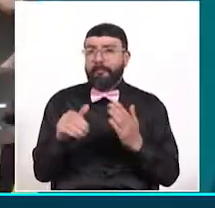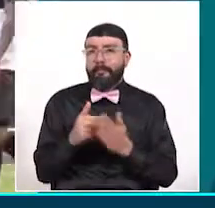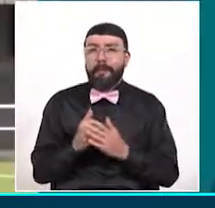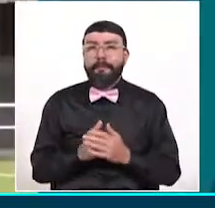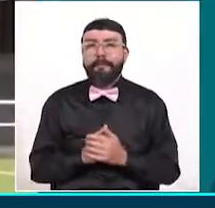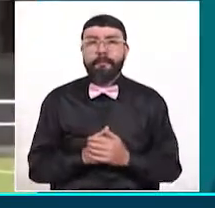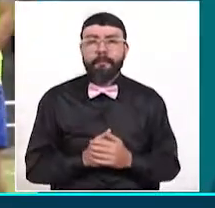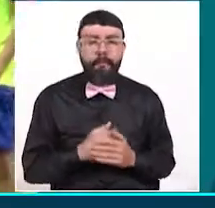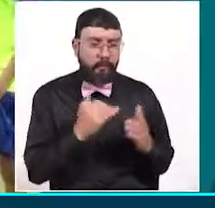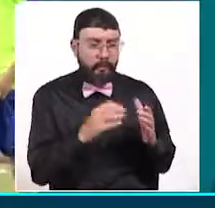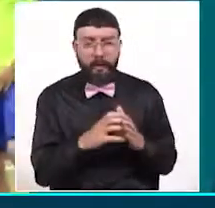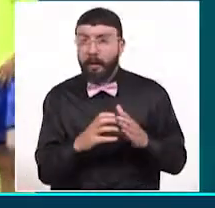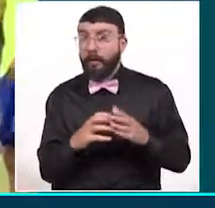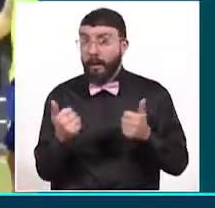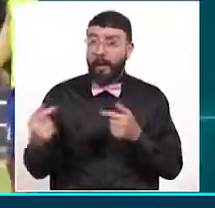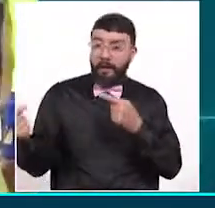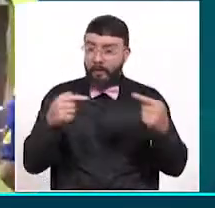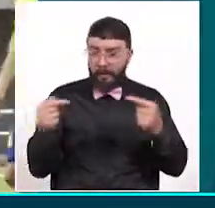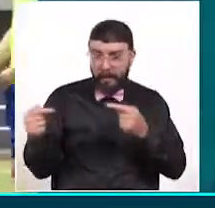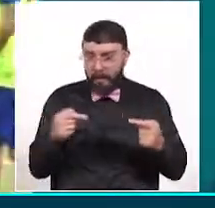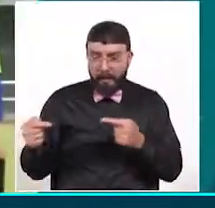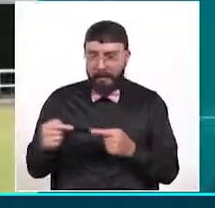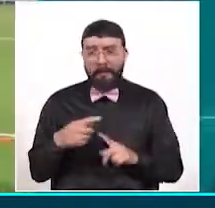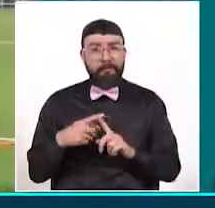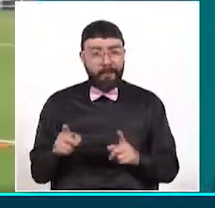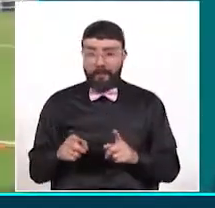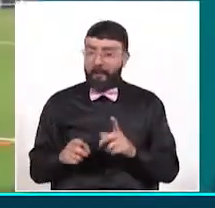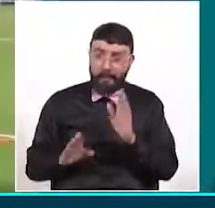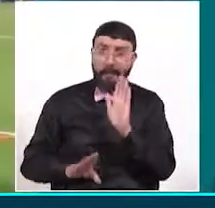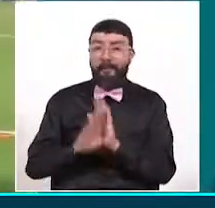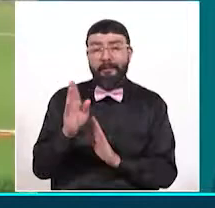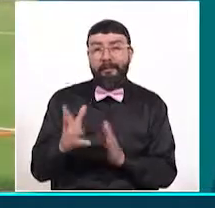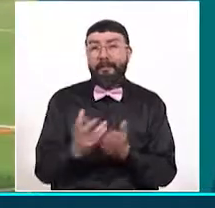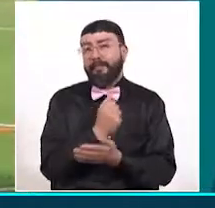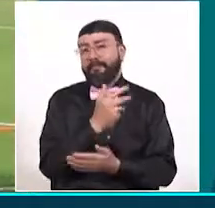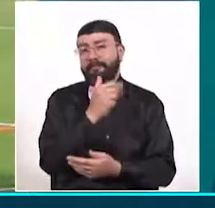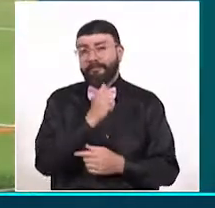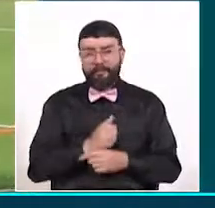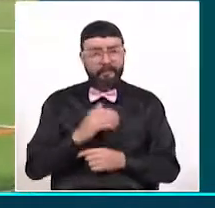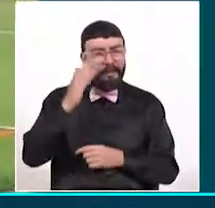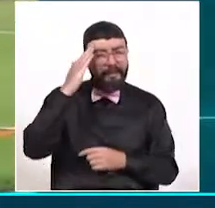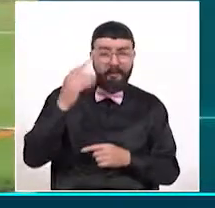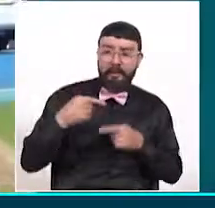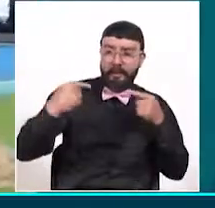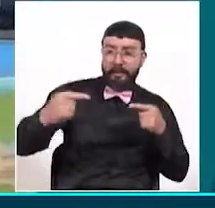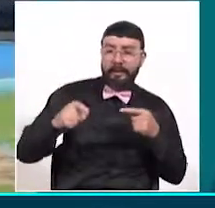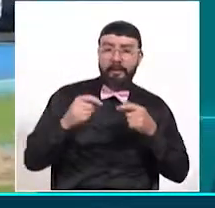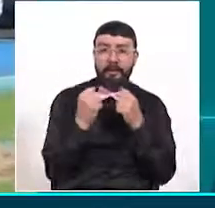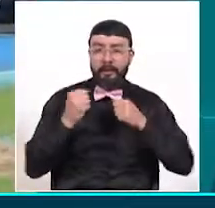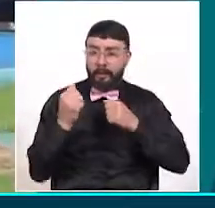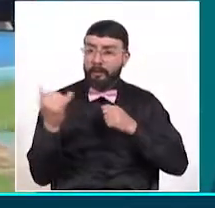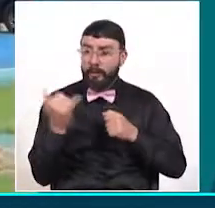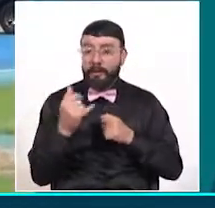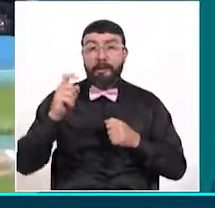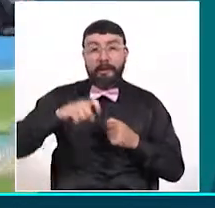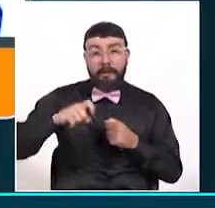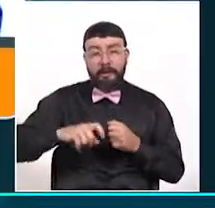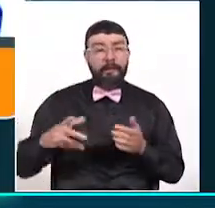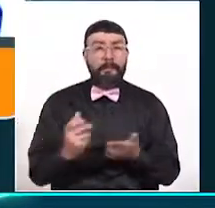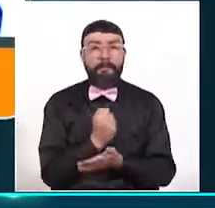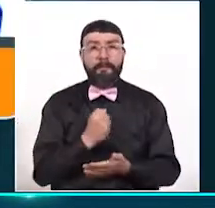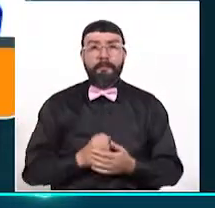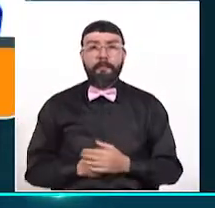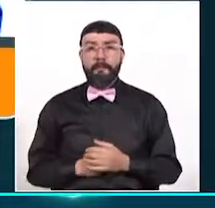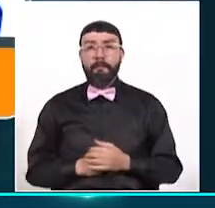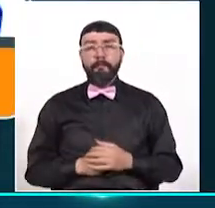juegos en los primeros tiempos, pero no ha logrado sostener los resultados. Saben que frente al cuadro embajador deben cambiar la historia. Lo que veo